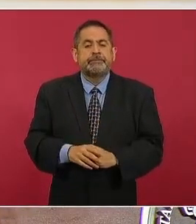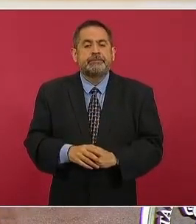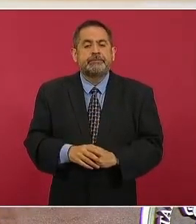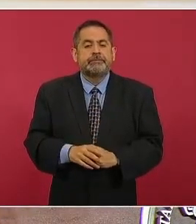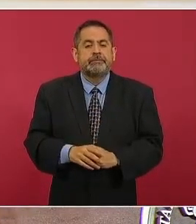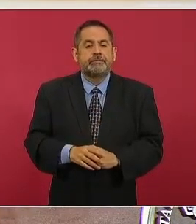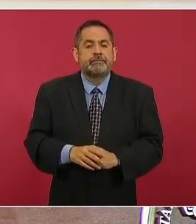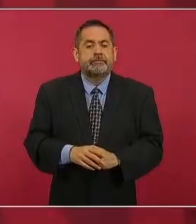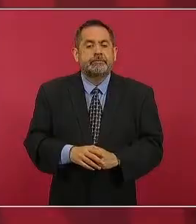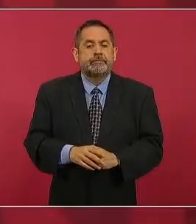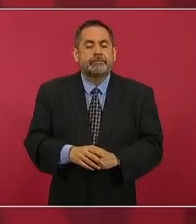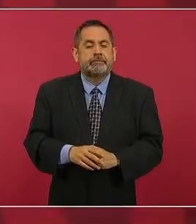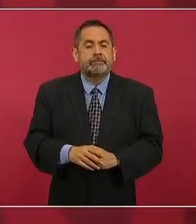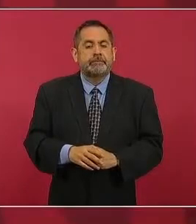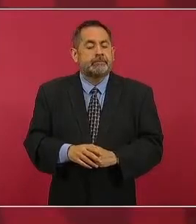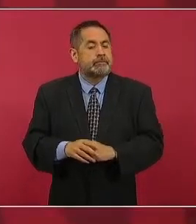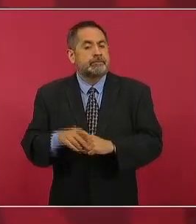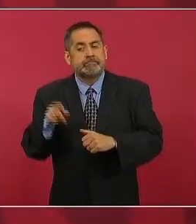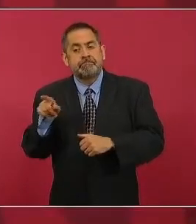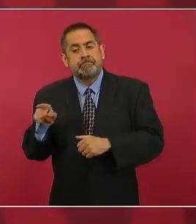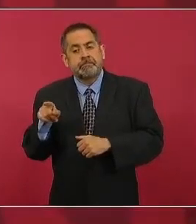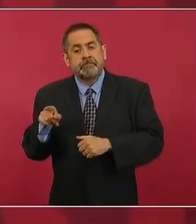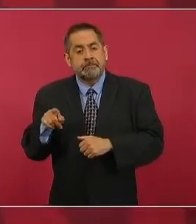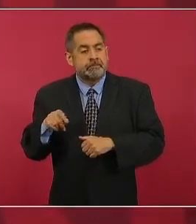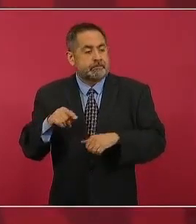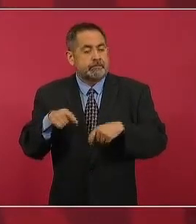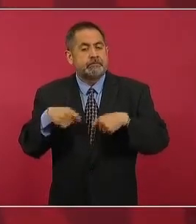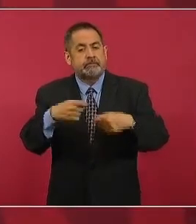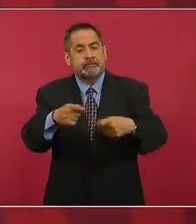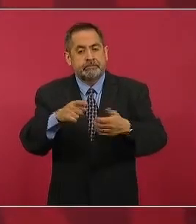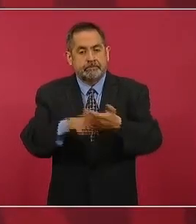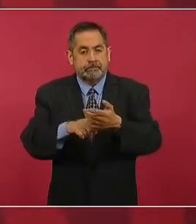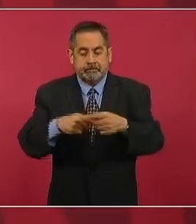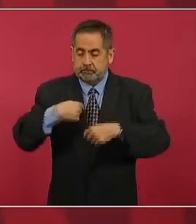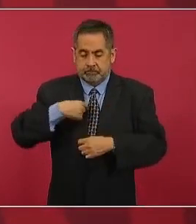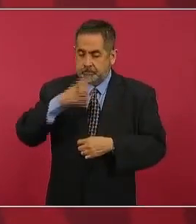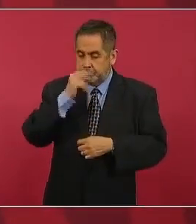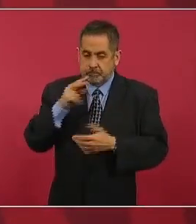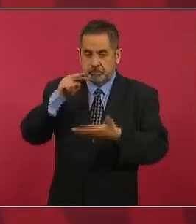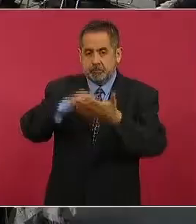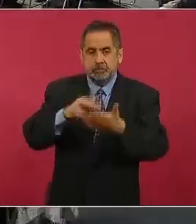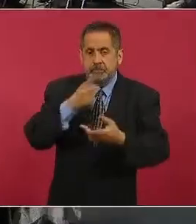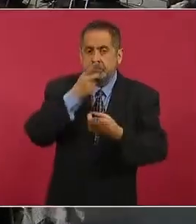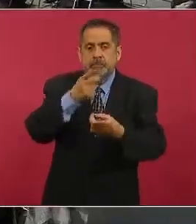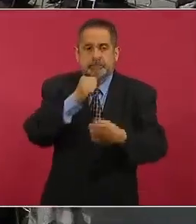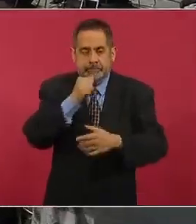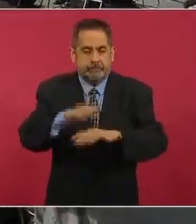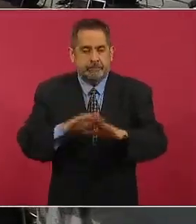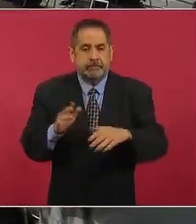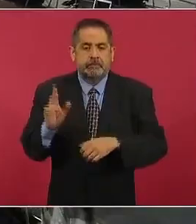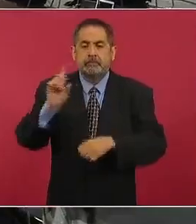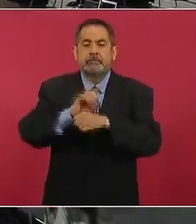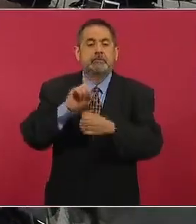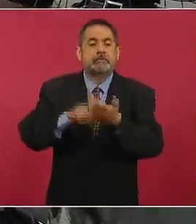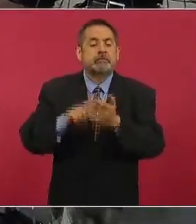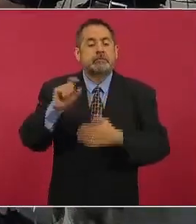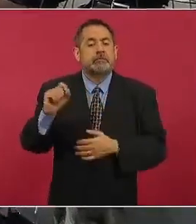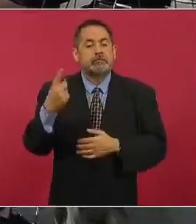se va a entregar aunque yo no puedo decir nada el 21